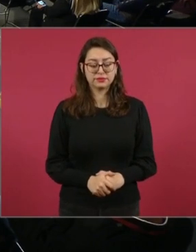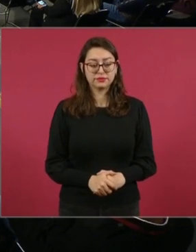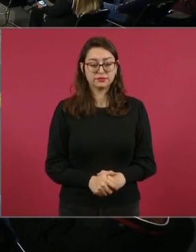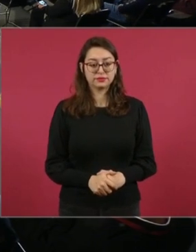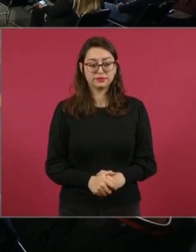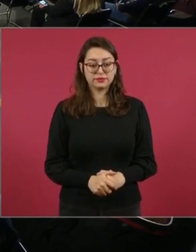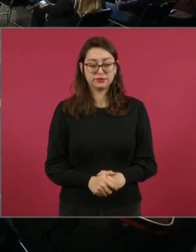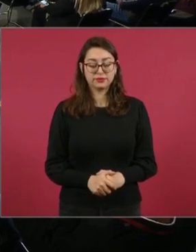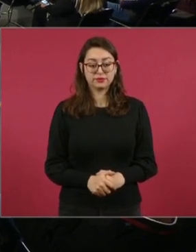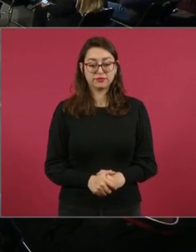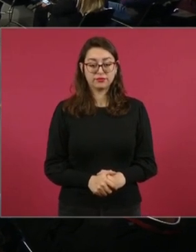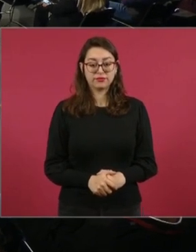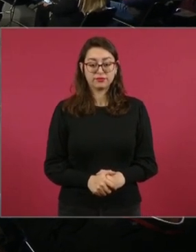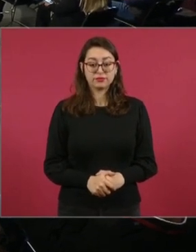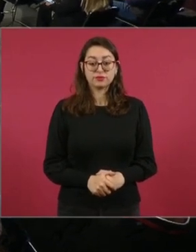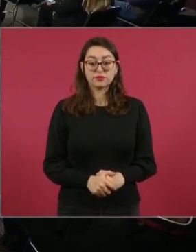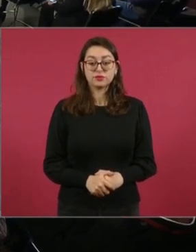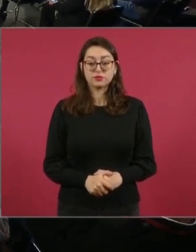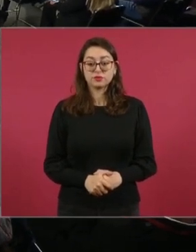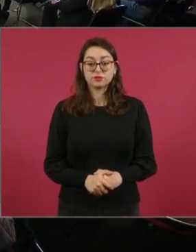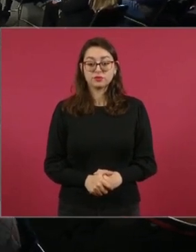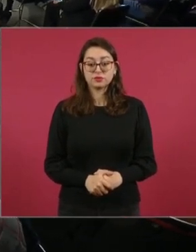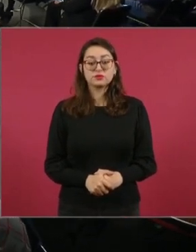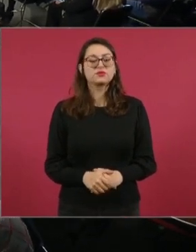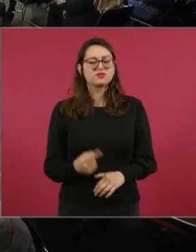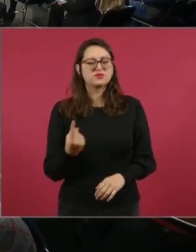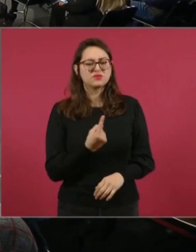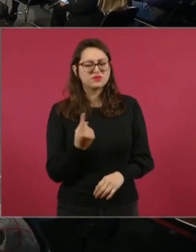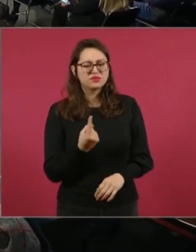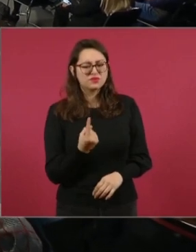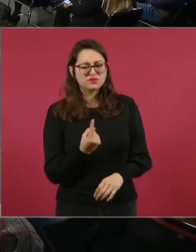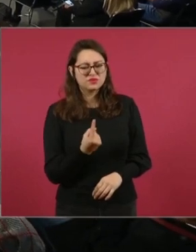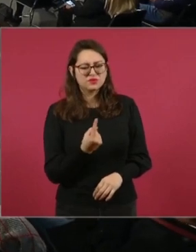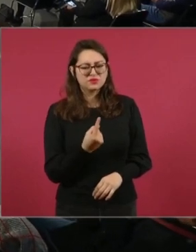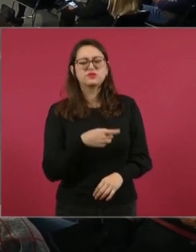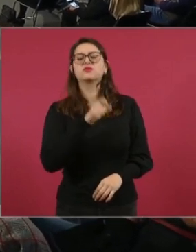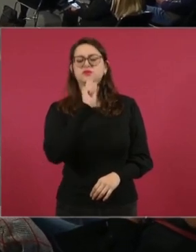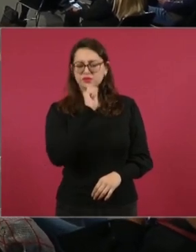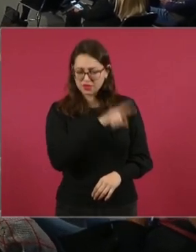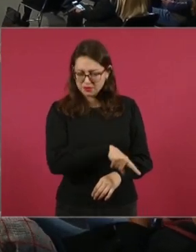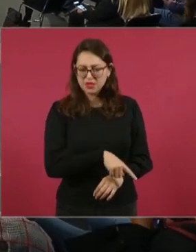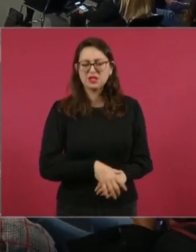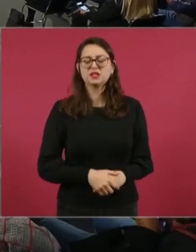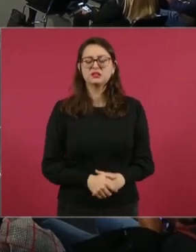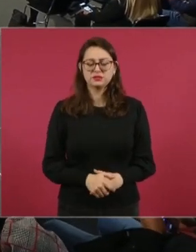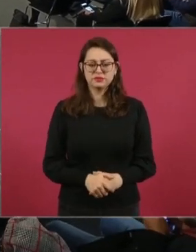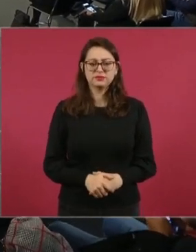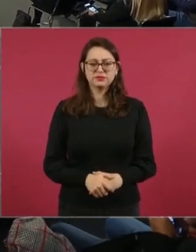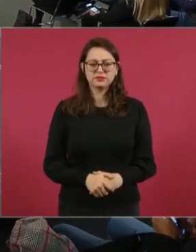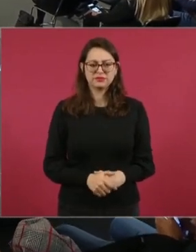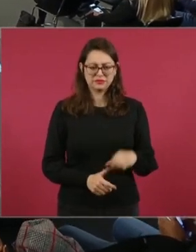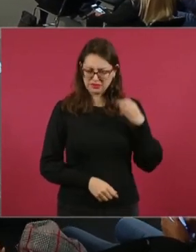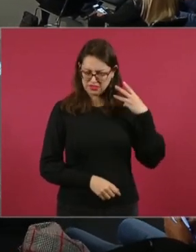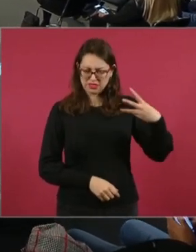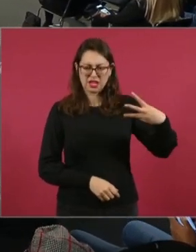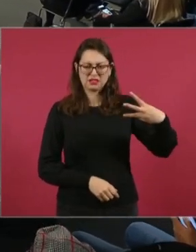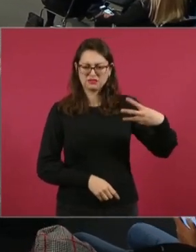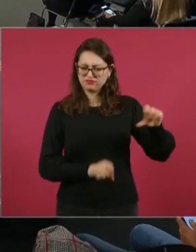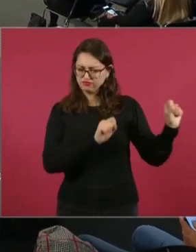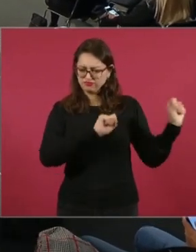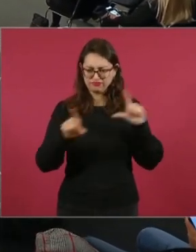¿Y también el tema de Trump y Biden? ¿De qué? Lo de la encuesta de Trump y Biden. Vamos con las tres.